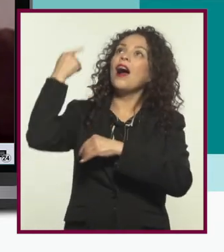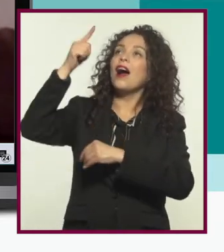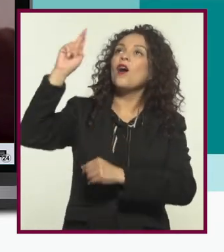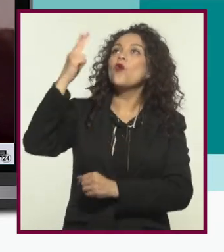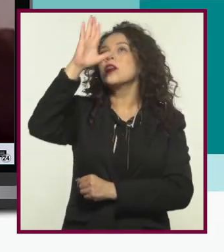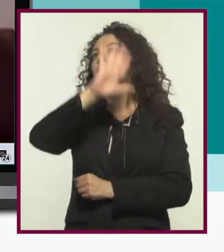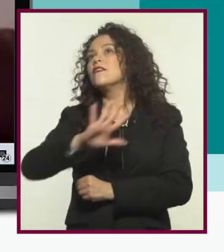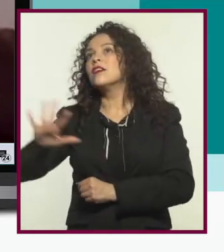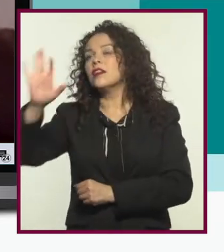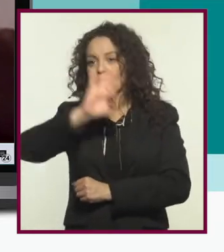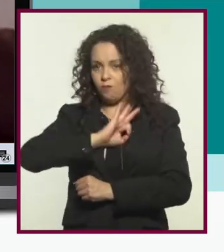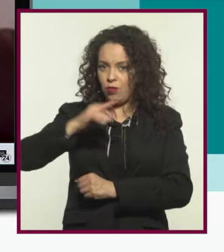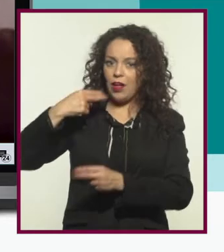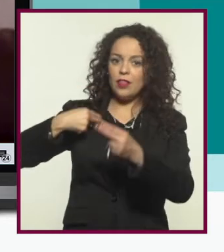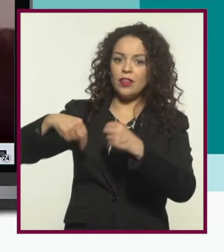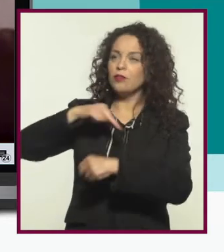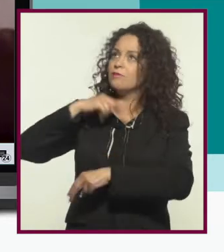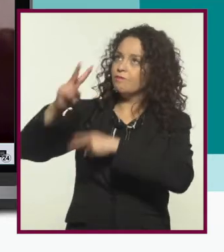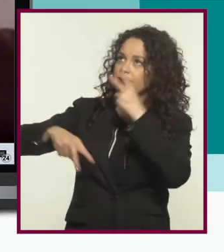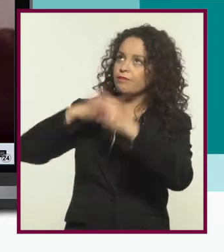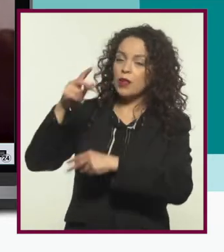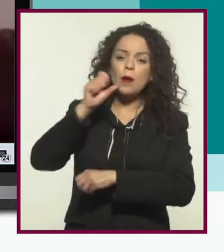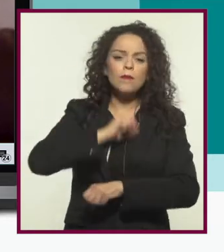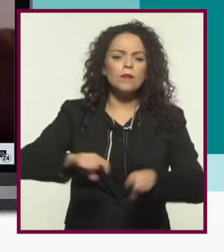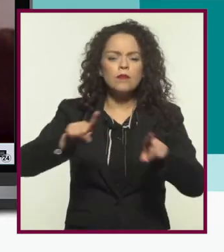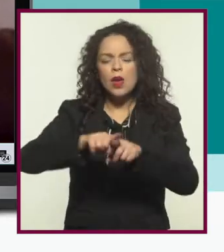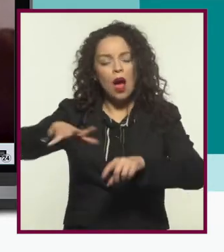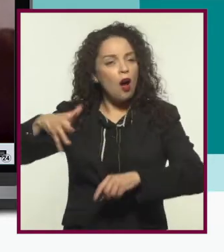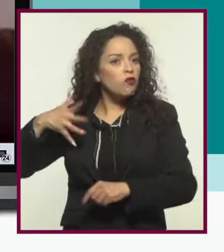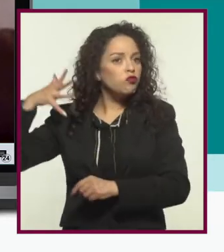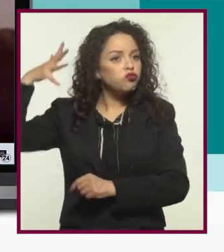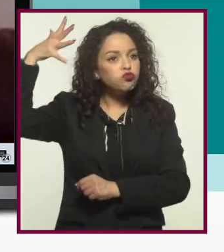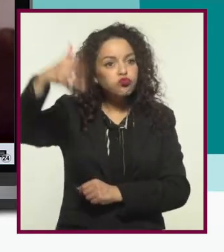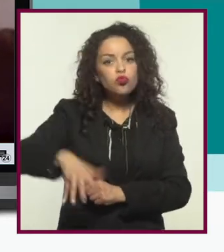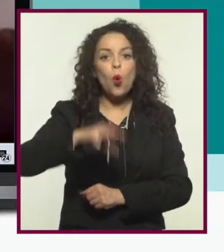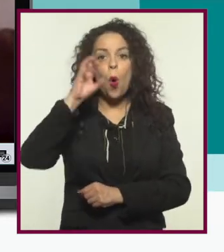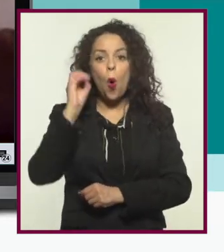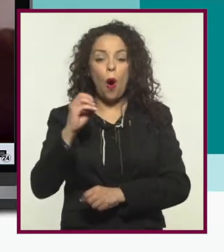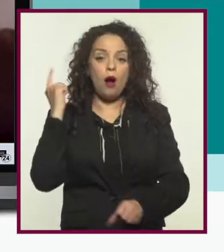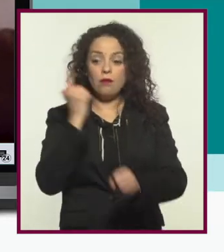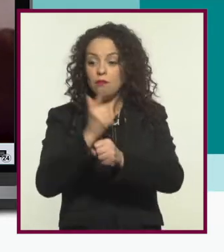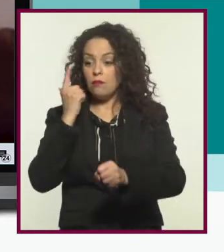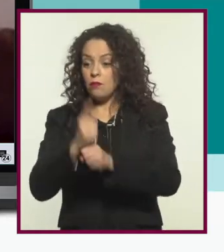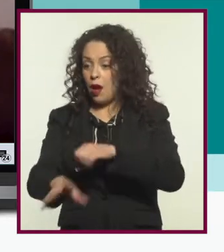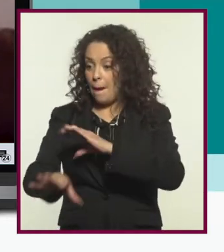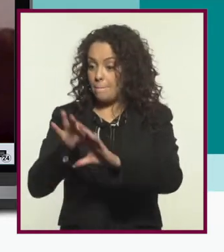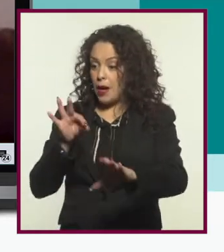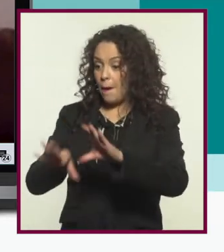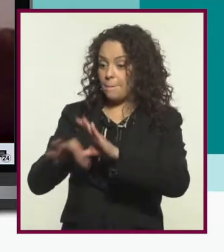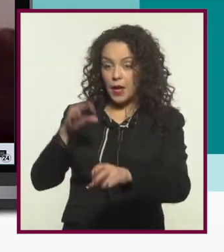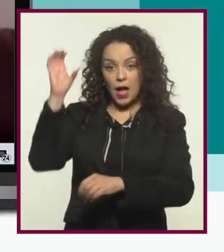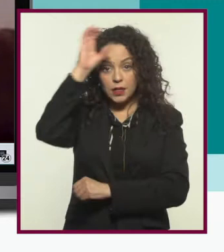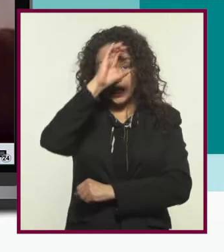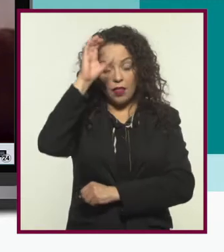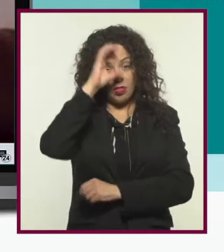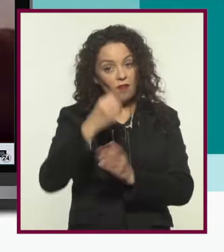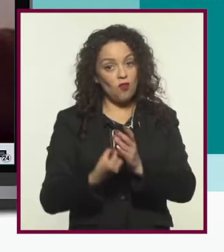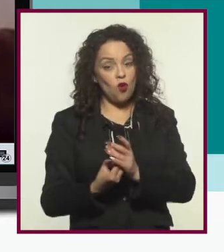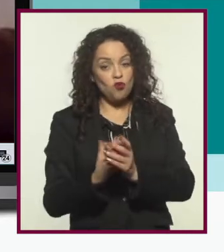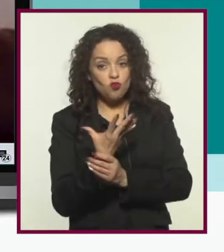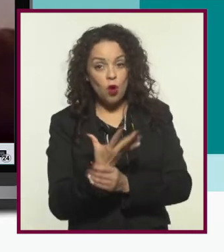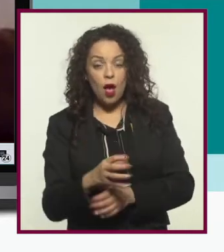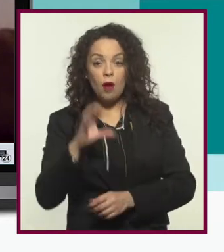del cosmos. Y lo mismo ocurre con el futuro o con grandes hallazgos científicos o